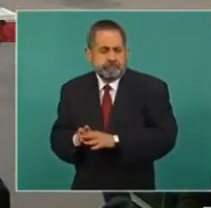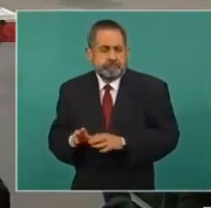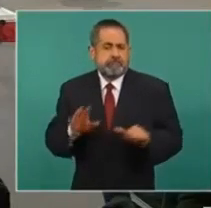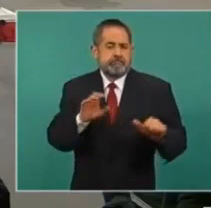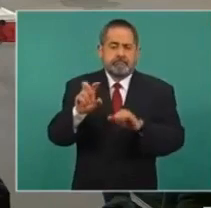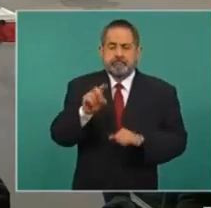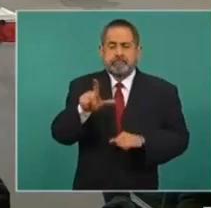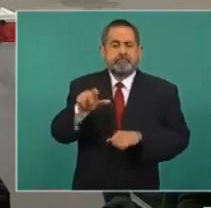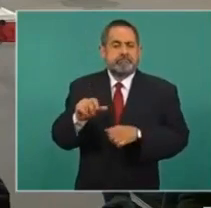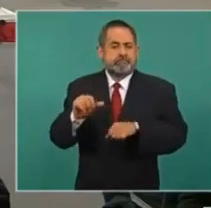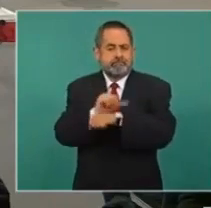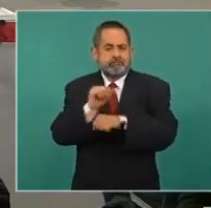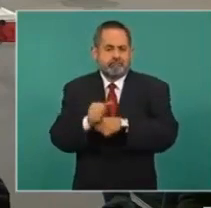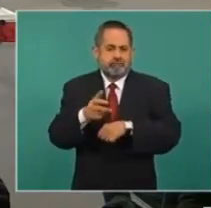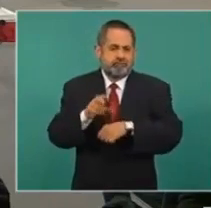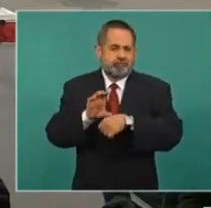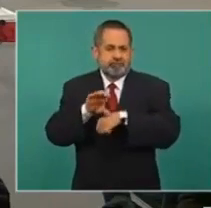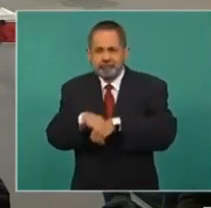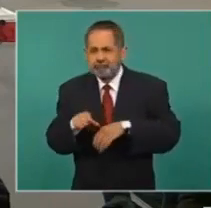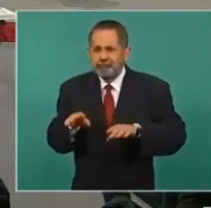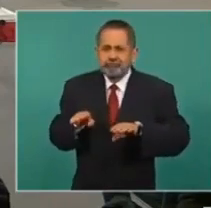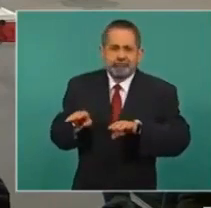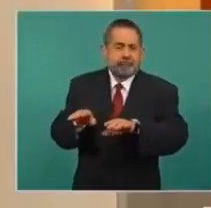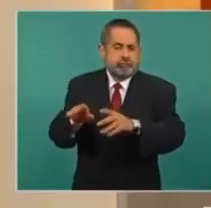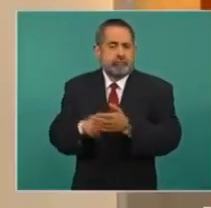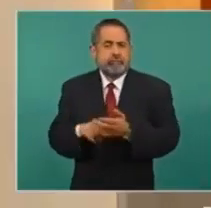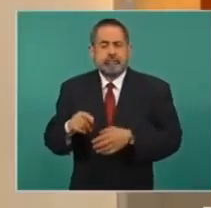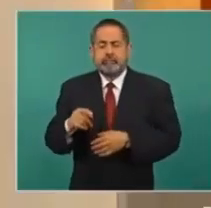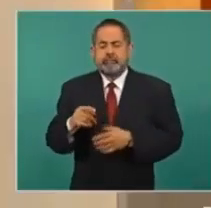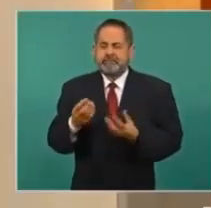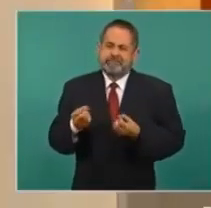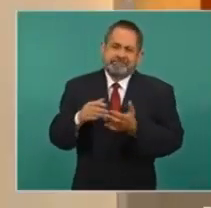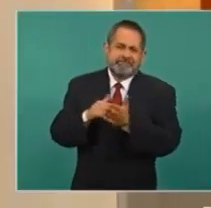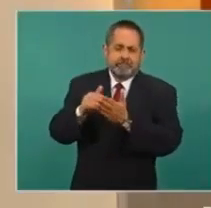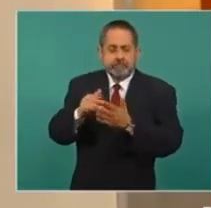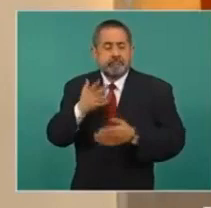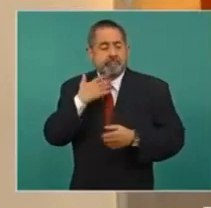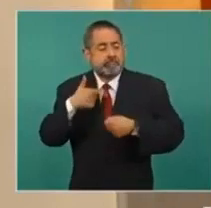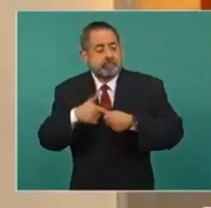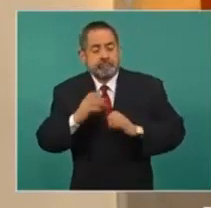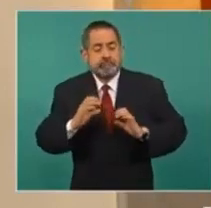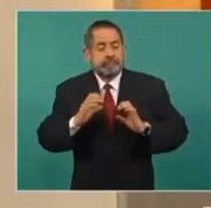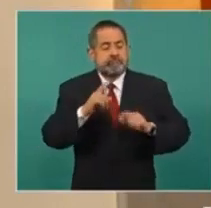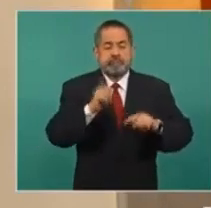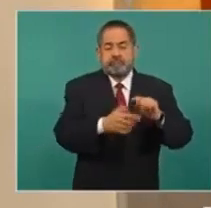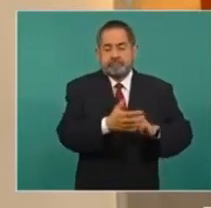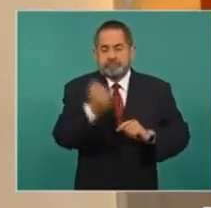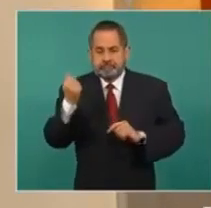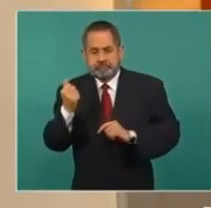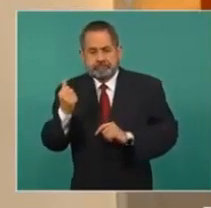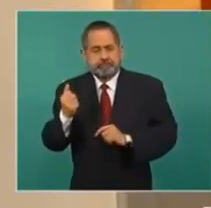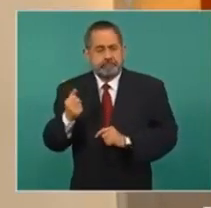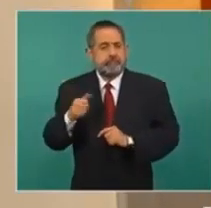autotanques, 169.4 millones de litros de combustible en 14